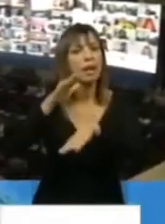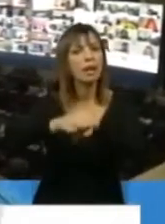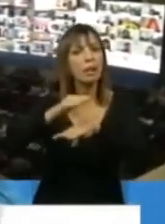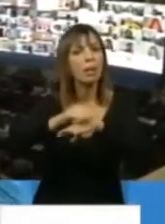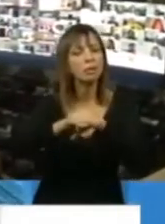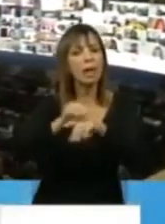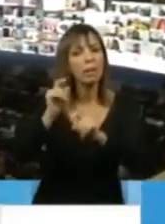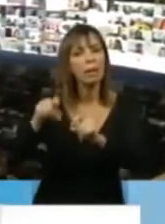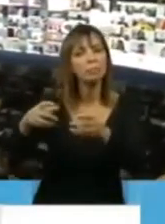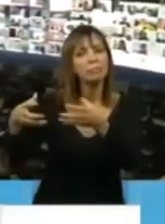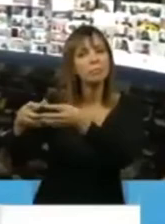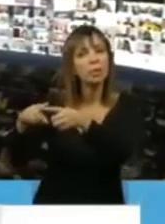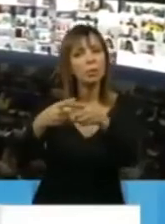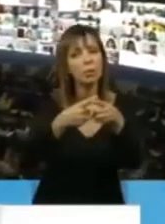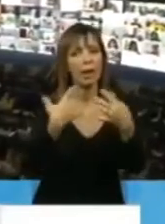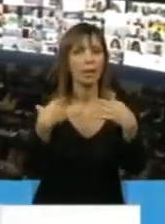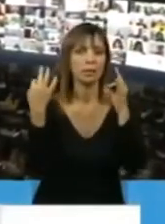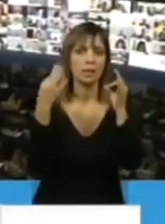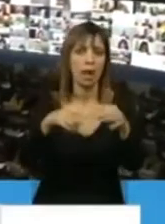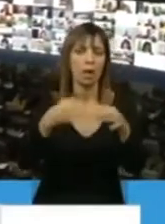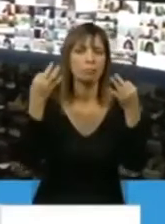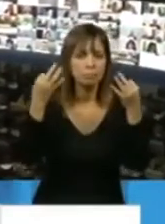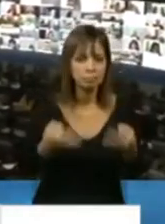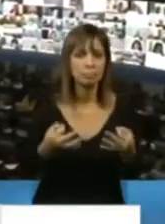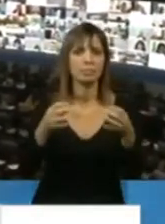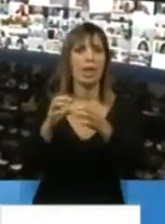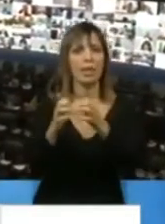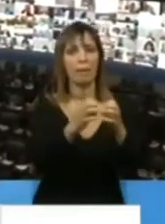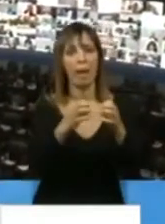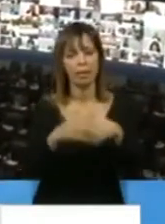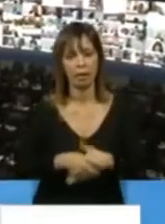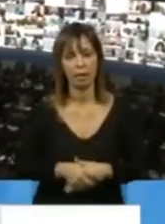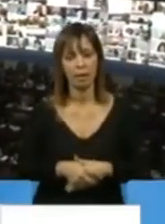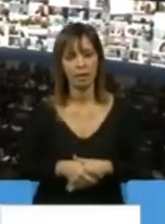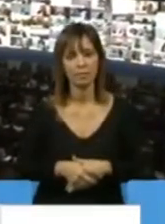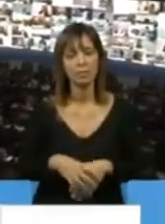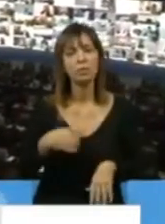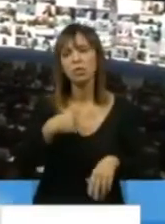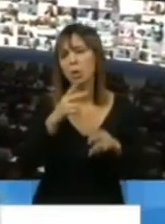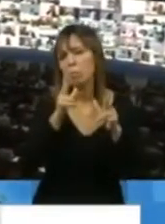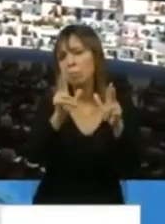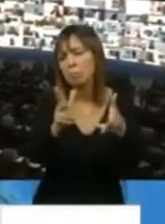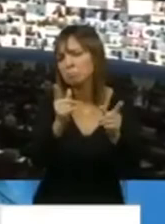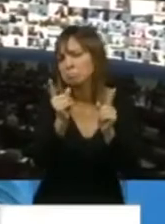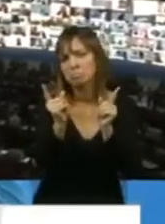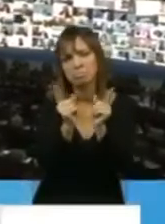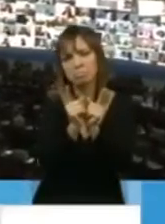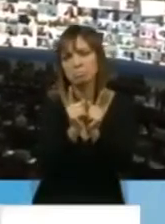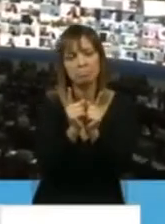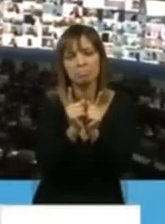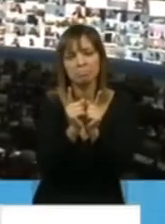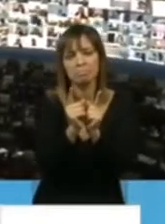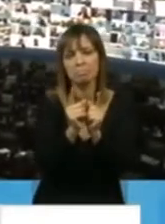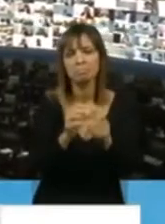uno de los bloques para llegar a esta sesión. Y yo quería simplemente hacer un pequeño